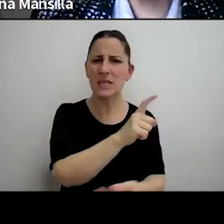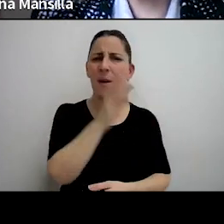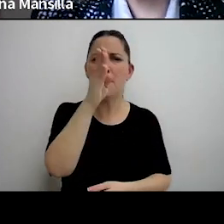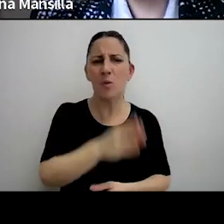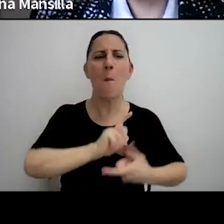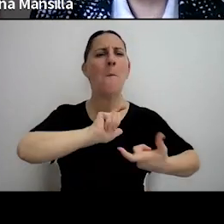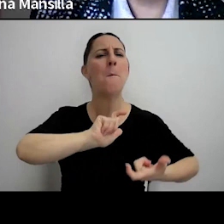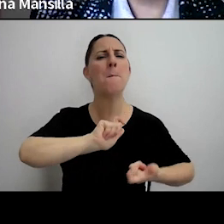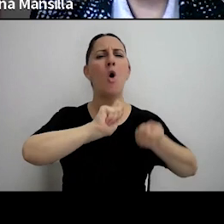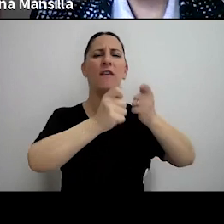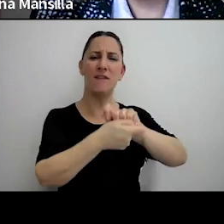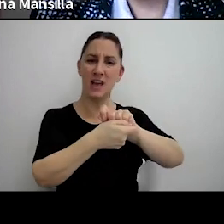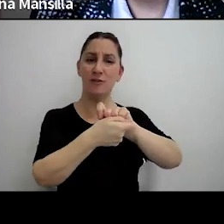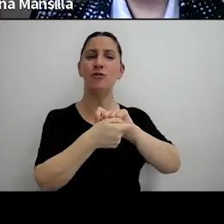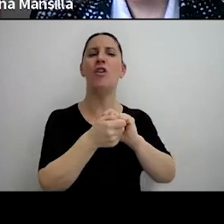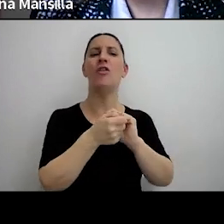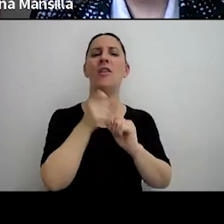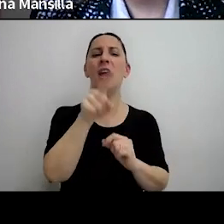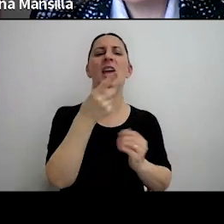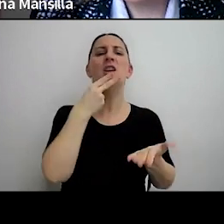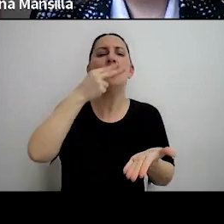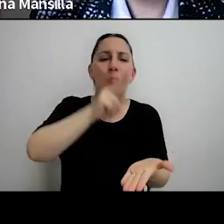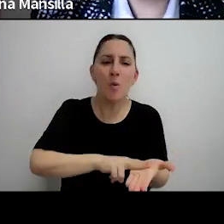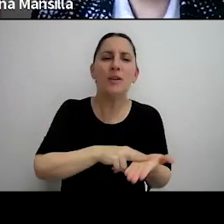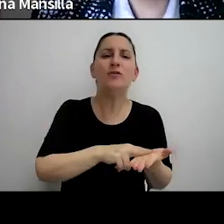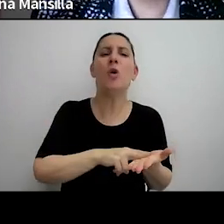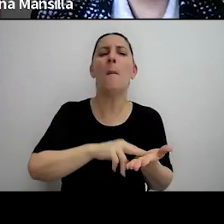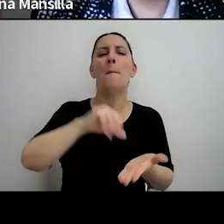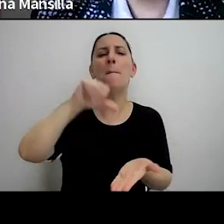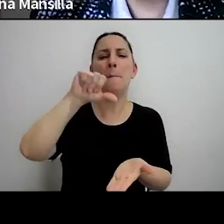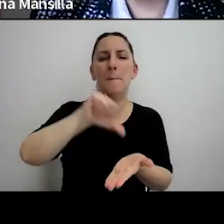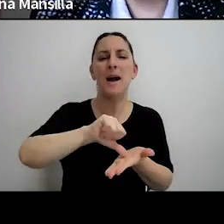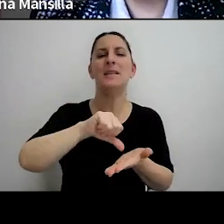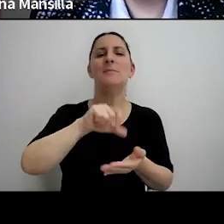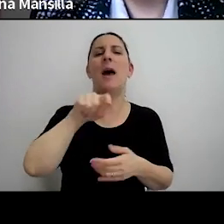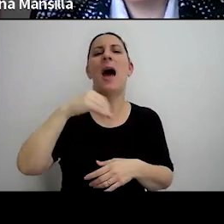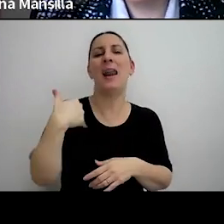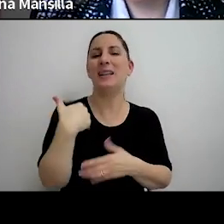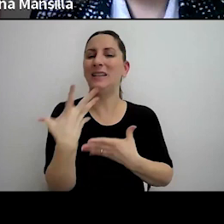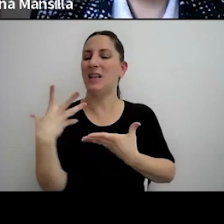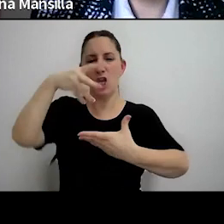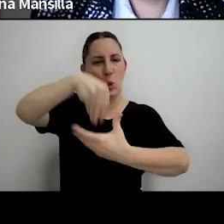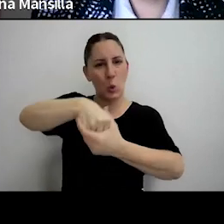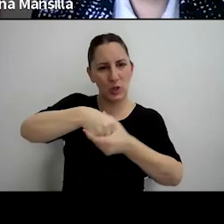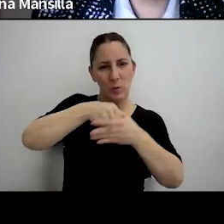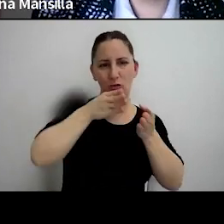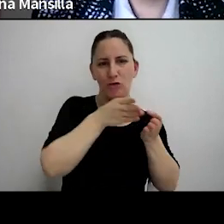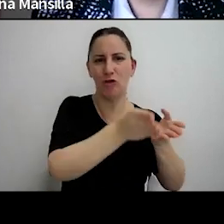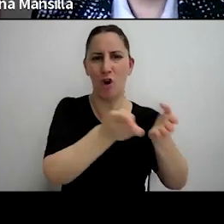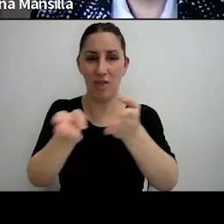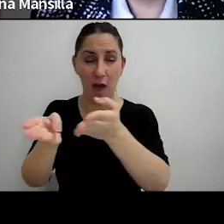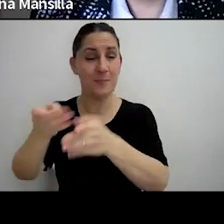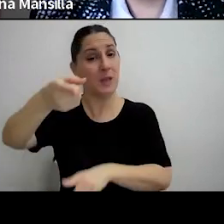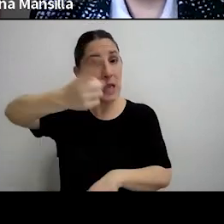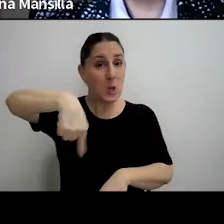modificación en la aplicación del impuesto país, impuesto para una Argentina inclusiva y solidaria. Ustedes saben